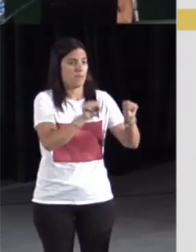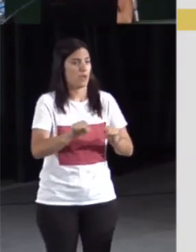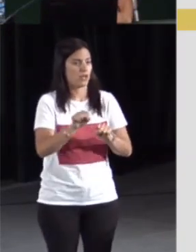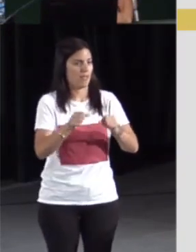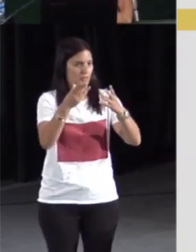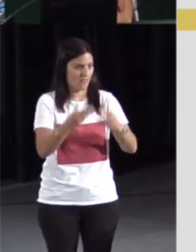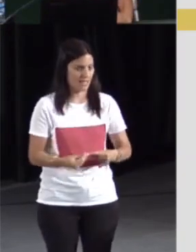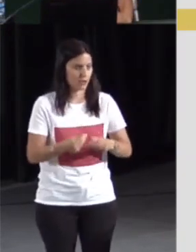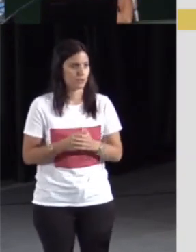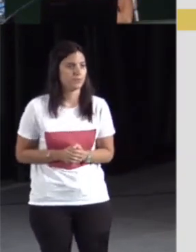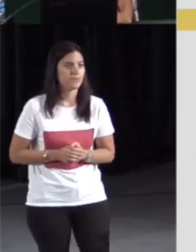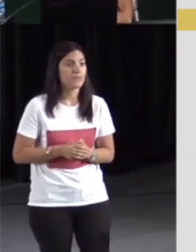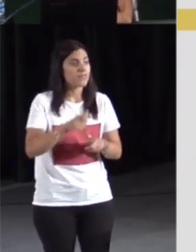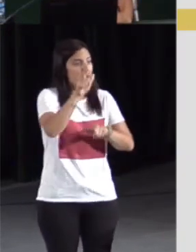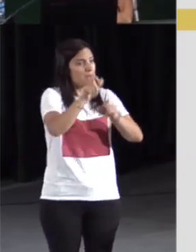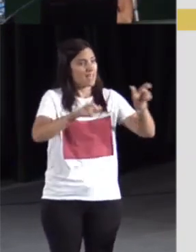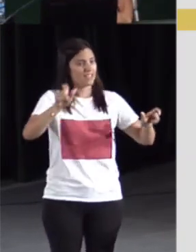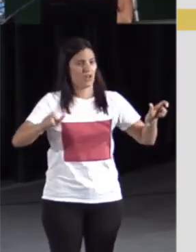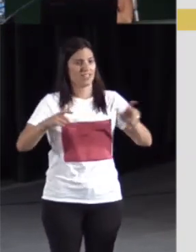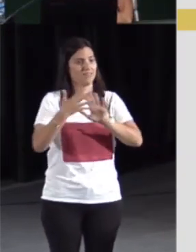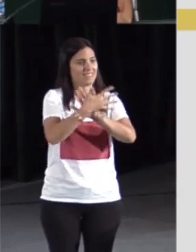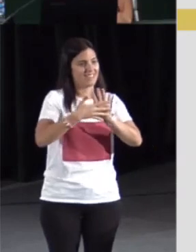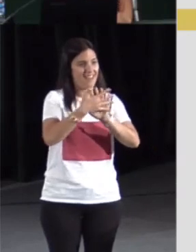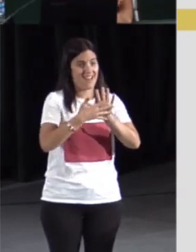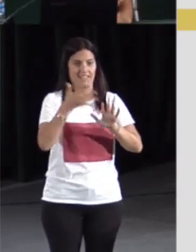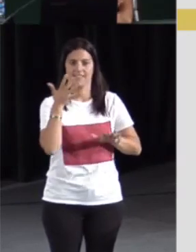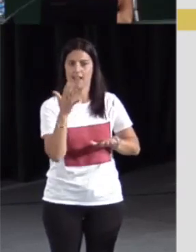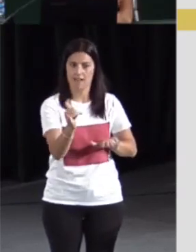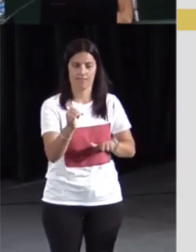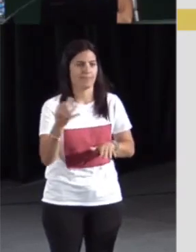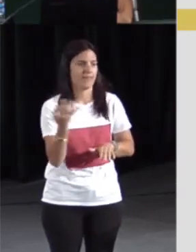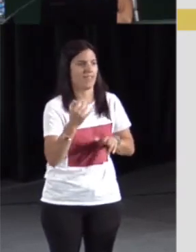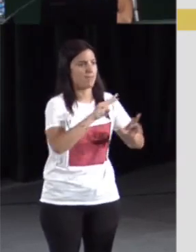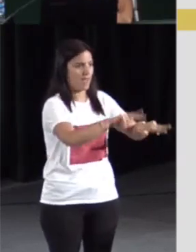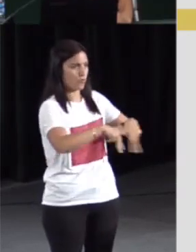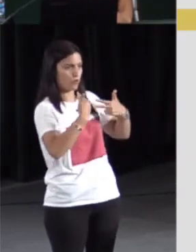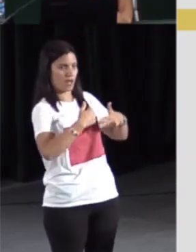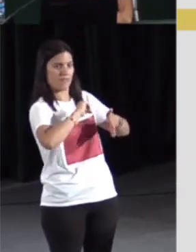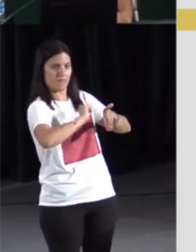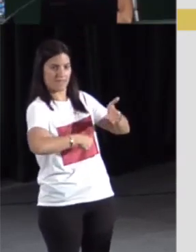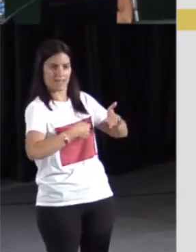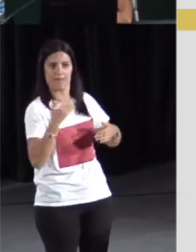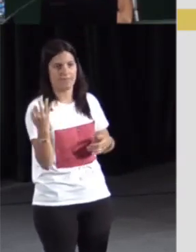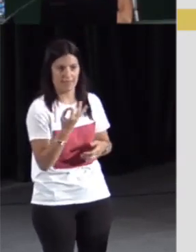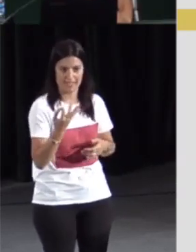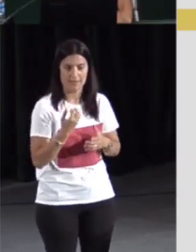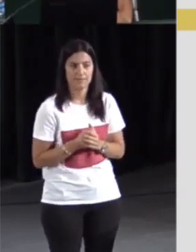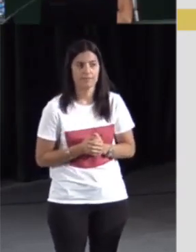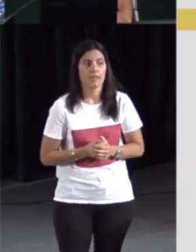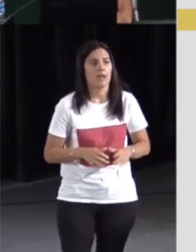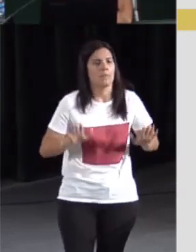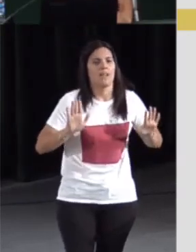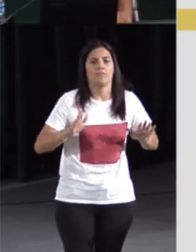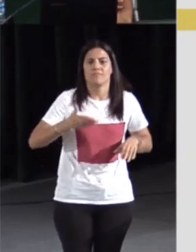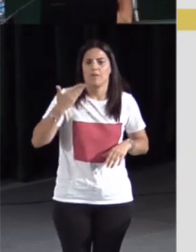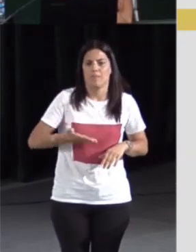Es necesario aclarar que las personas que veis en la web, las personas asignantes, han firmado una autorización que nos